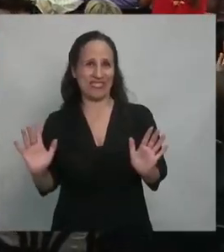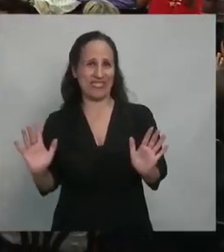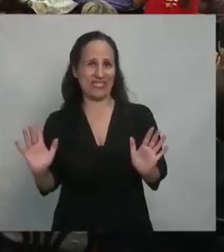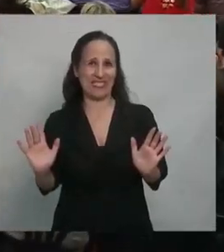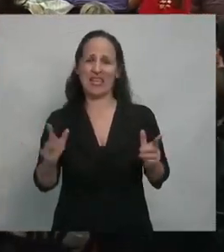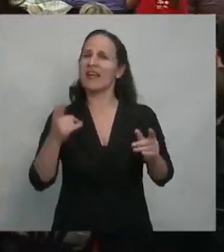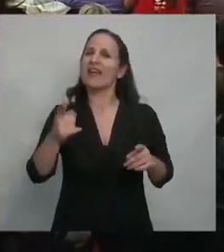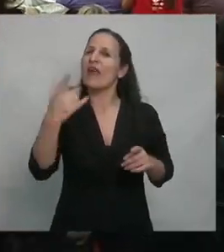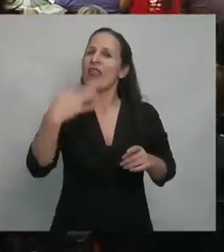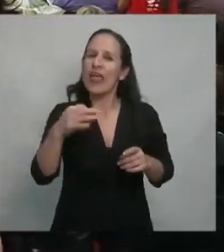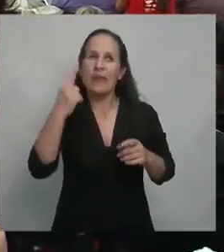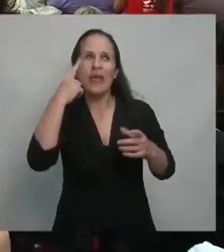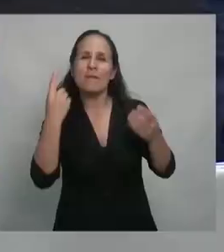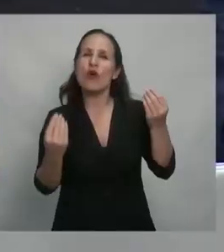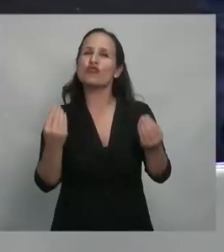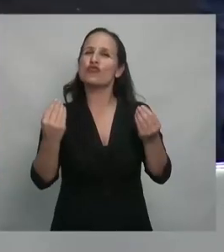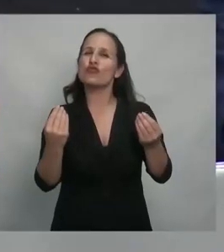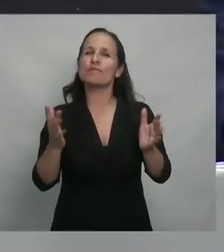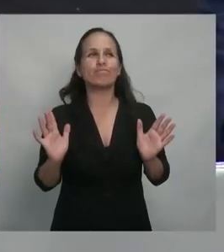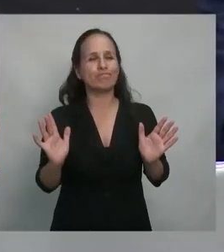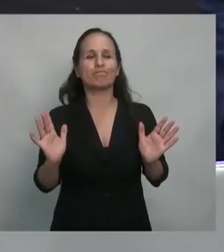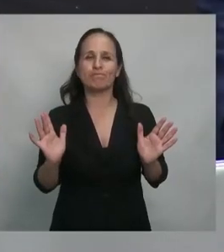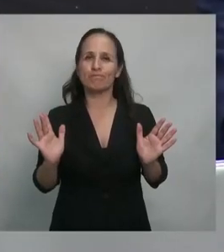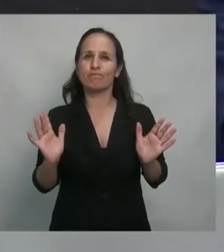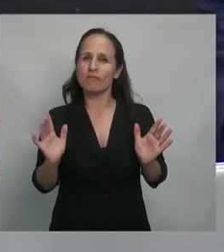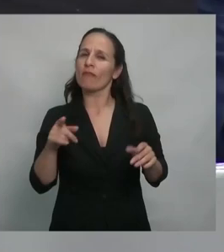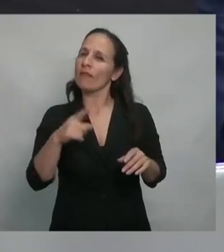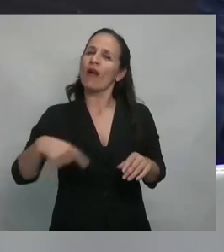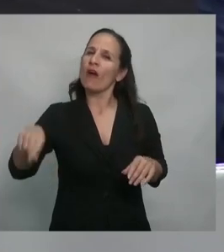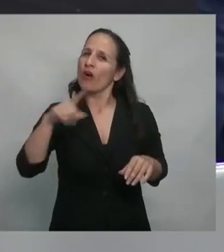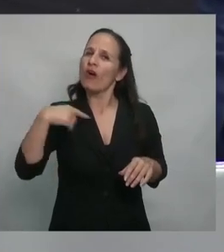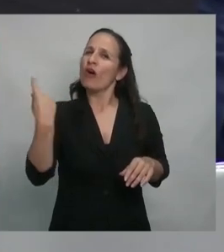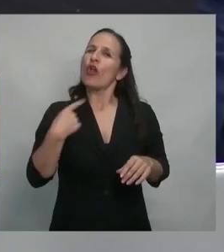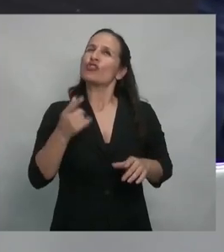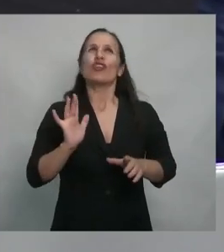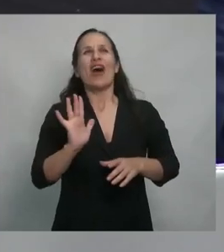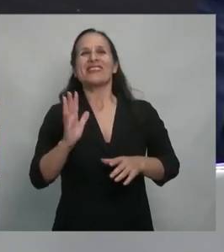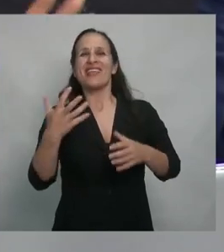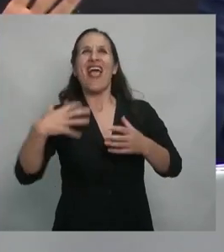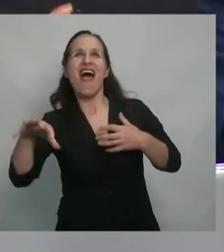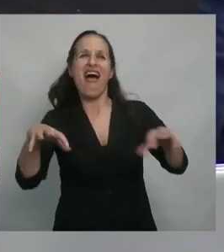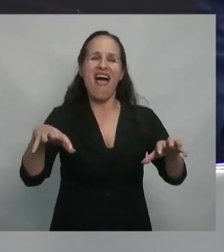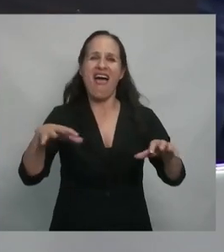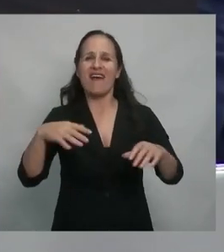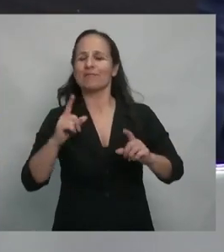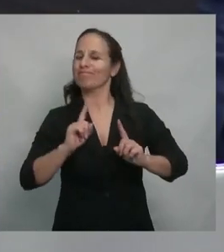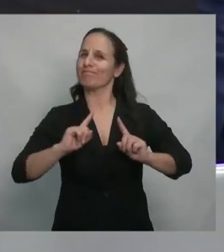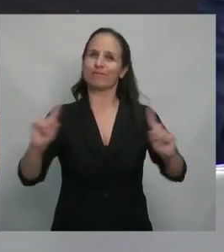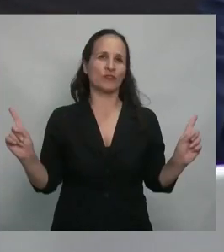Una división, un lujo que no nos podemos permitir, porque